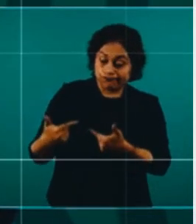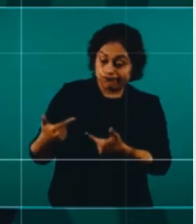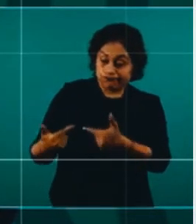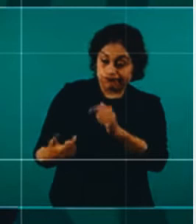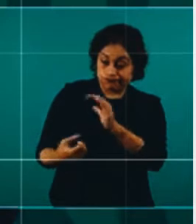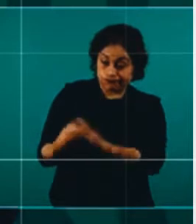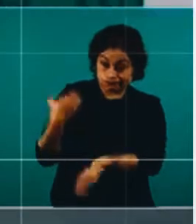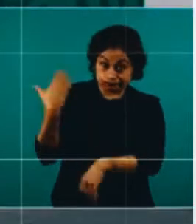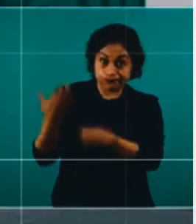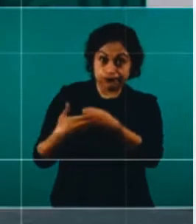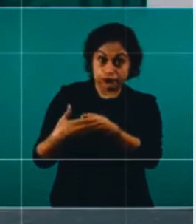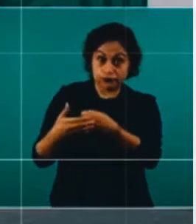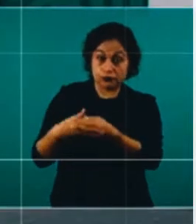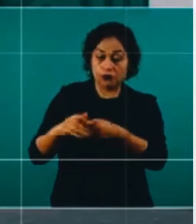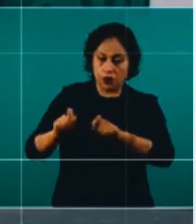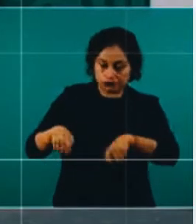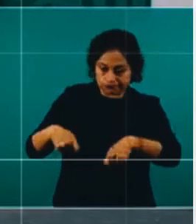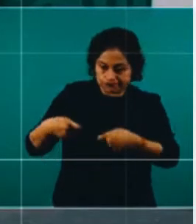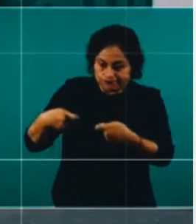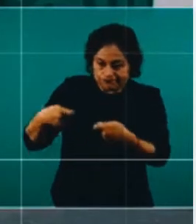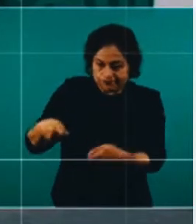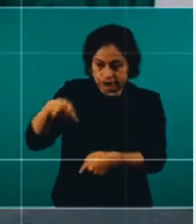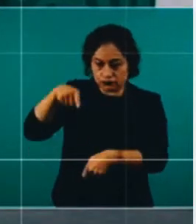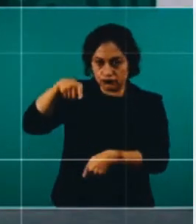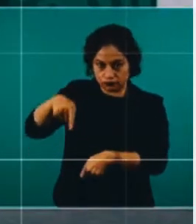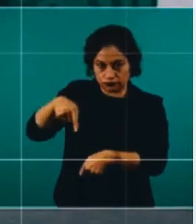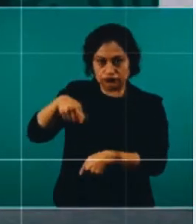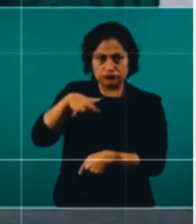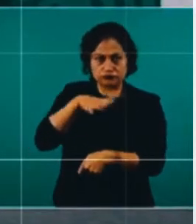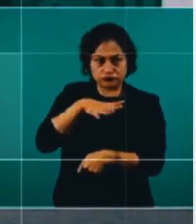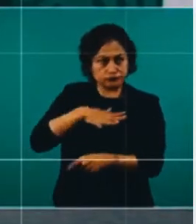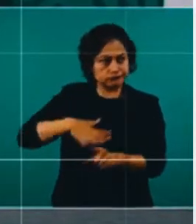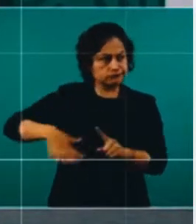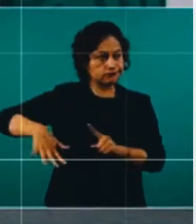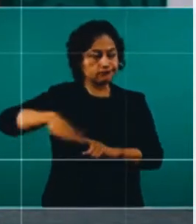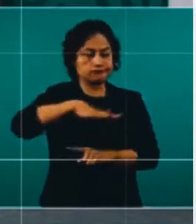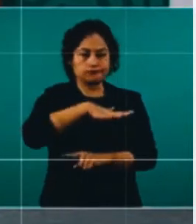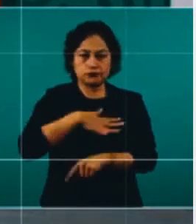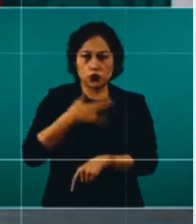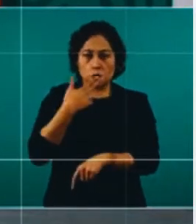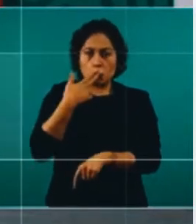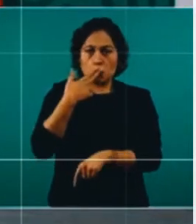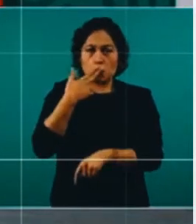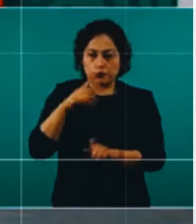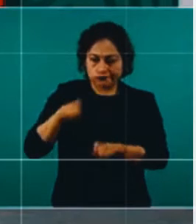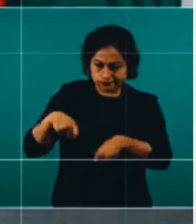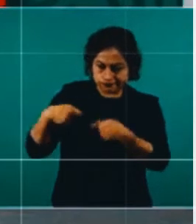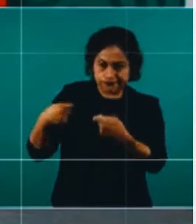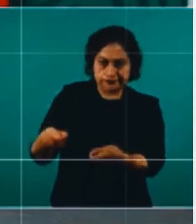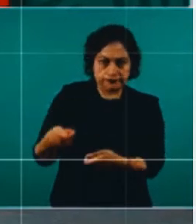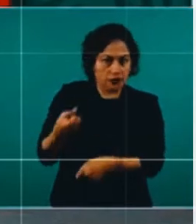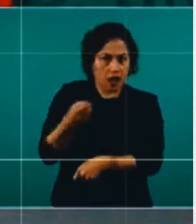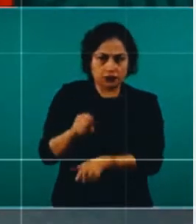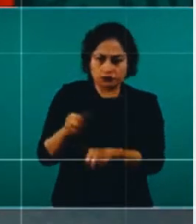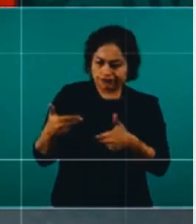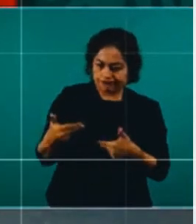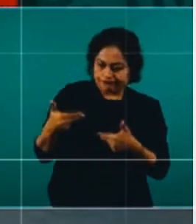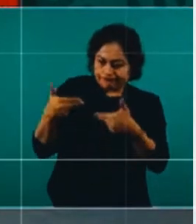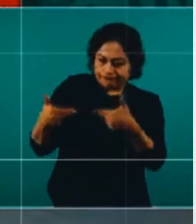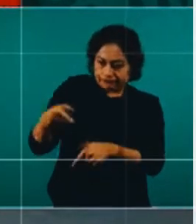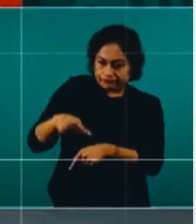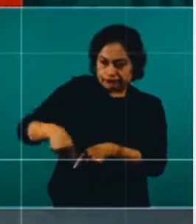estos recursos naturales, que son de todos, es una herencia para las nuevas generaciones.